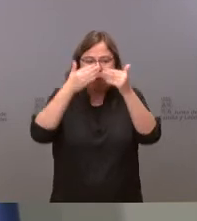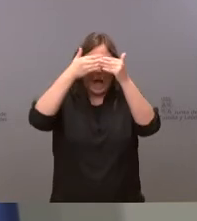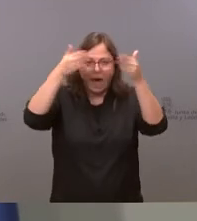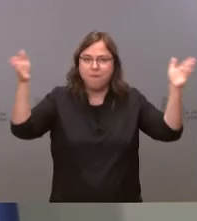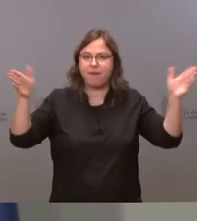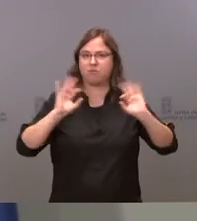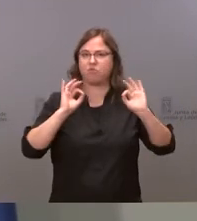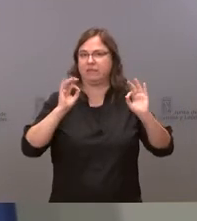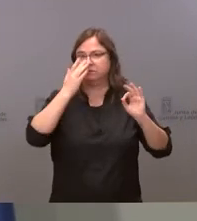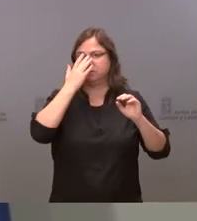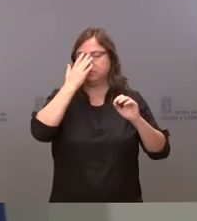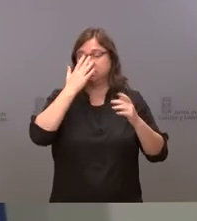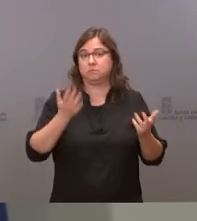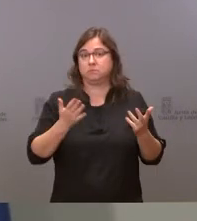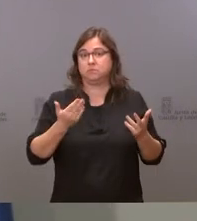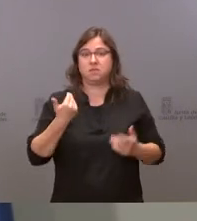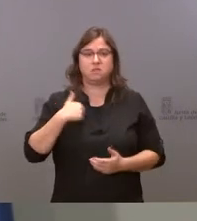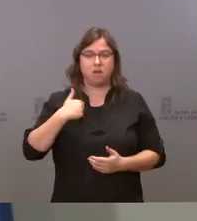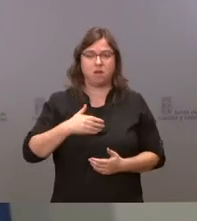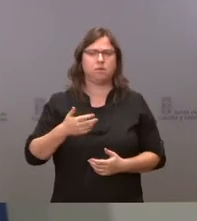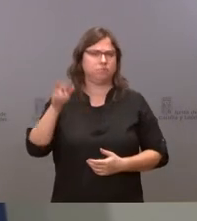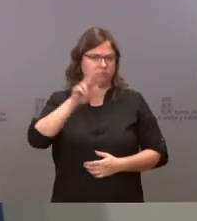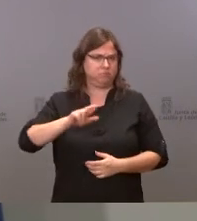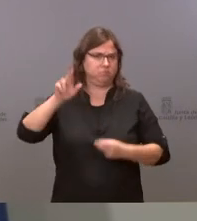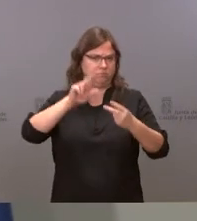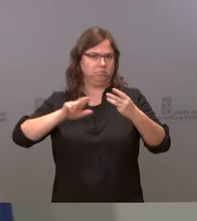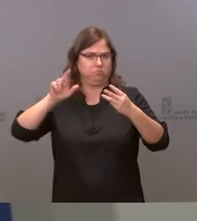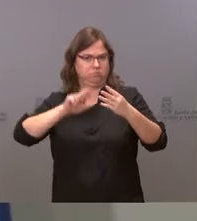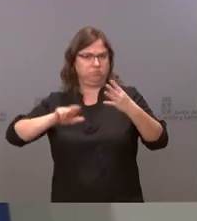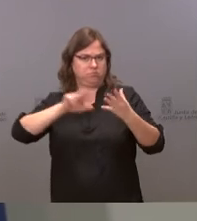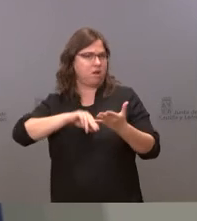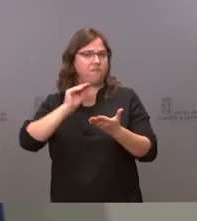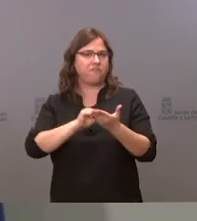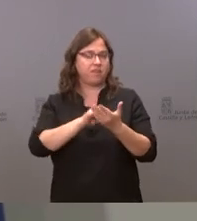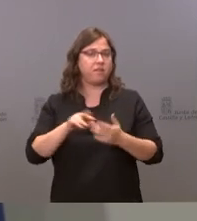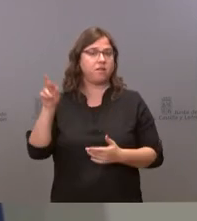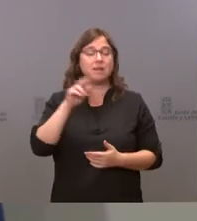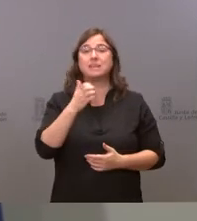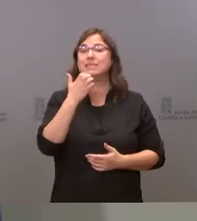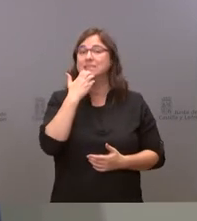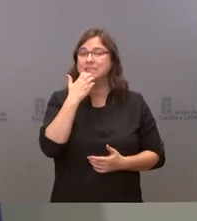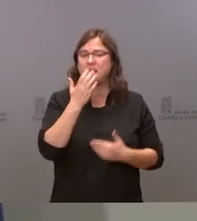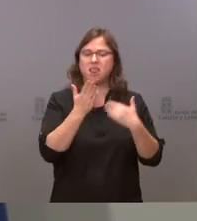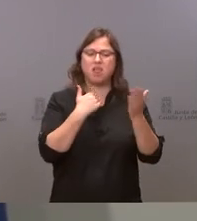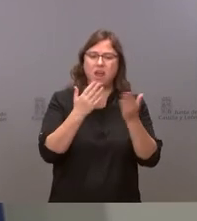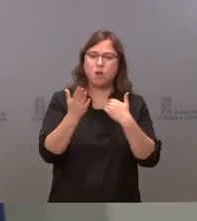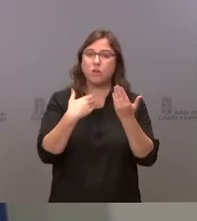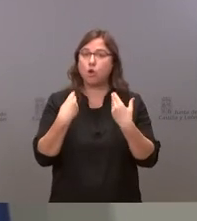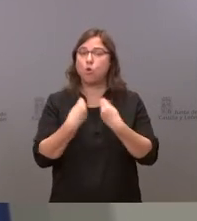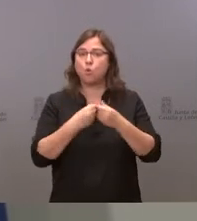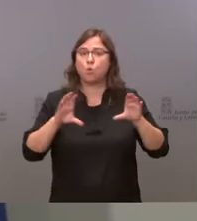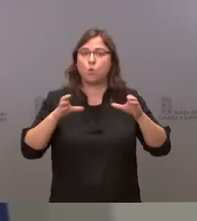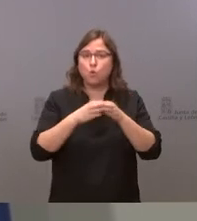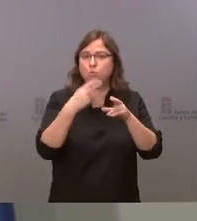ya hemos repetido hasta la saciedad se ha dialogado con todos los partidos políticos